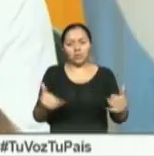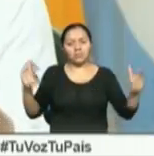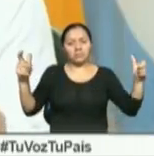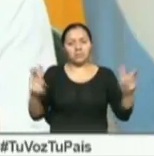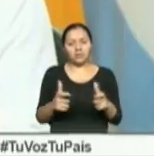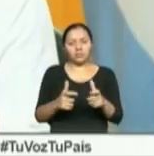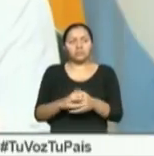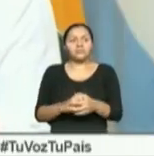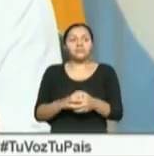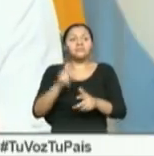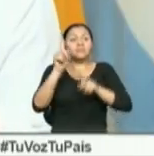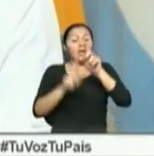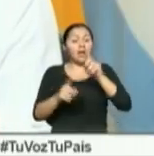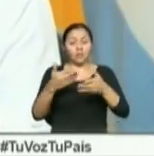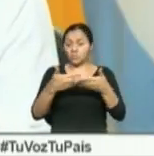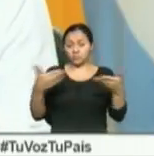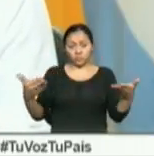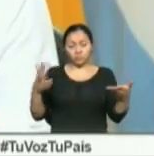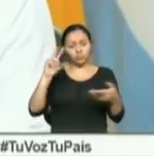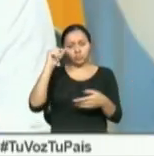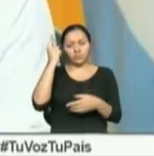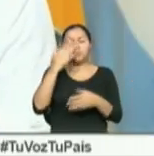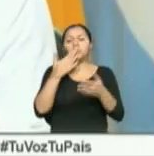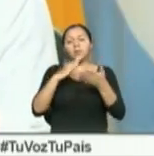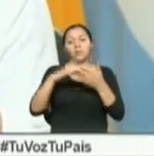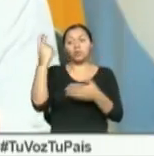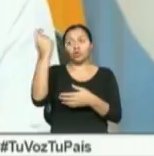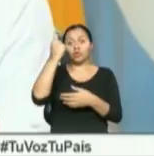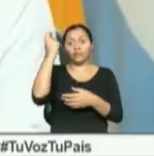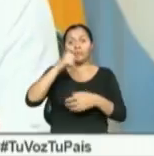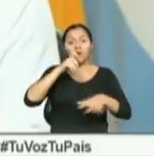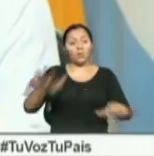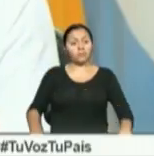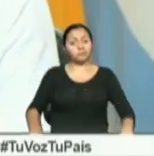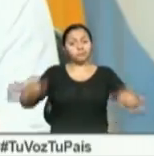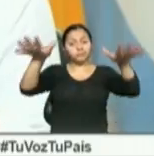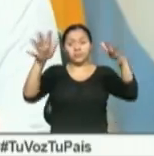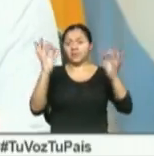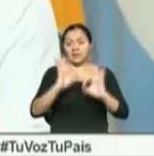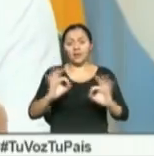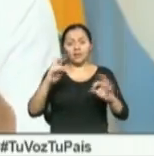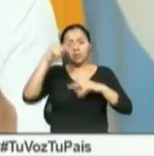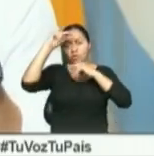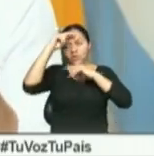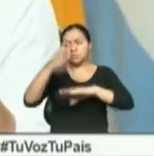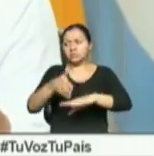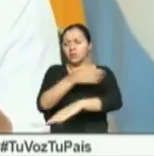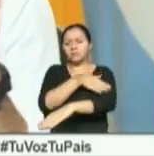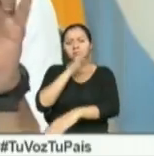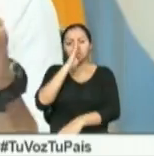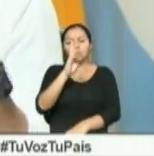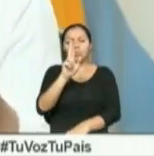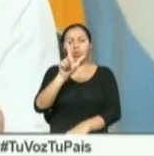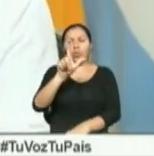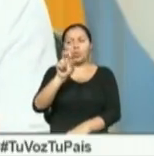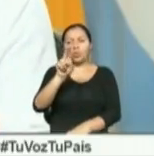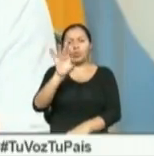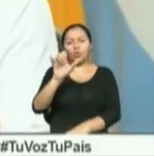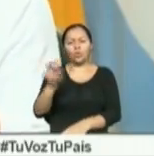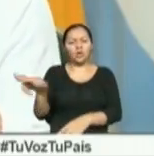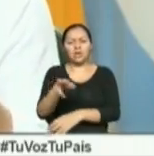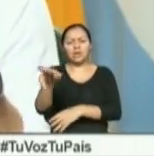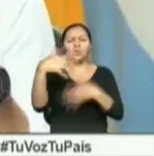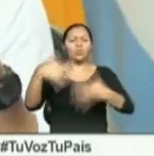Muchas cosas no se ven. Por ejemplo, el triunfo no está inundado. Usted no ha escuchado que se desbordó el Bulubulu, que Puerto Inca está bajo agua a comer a todos los años,